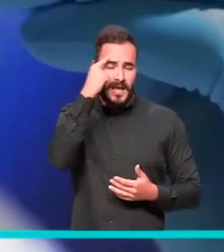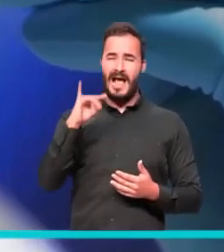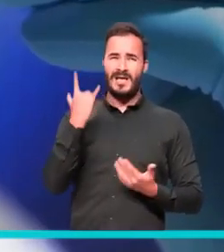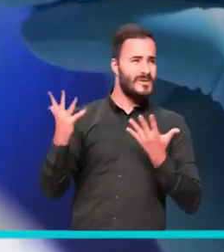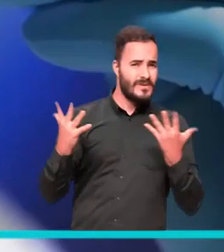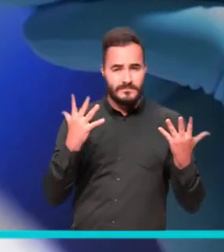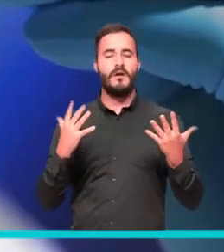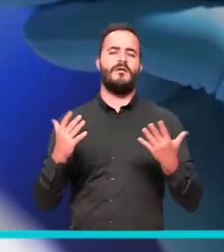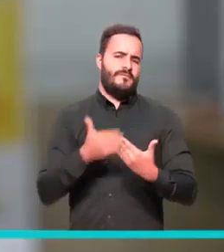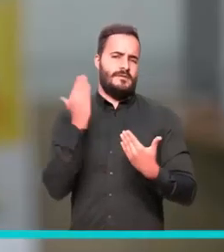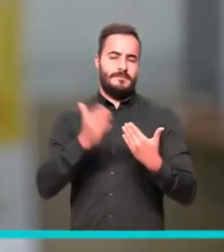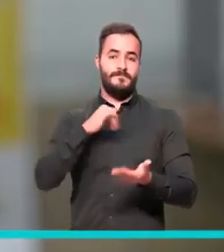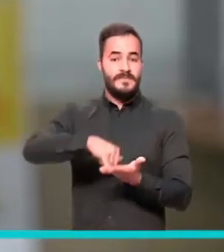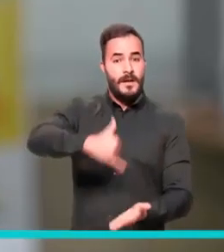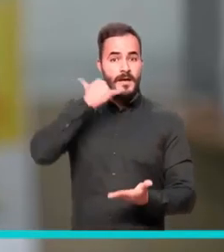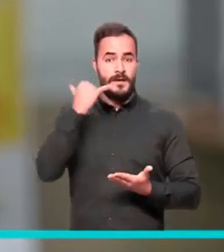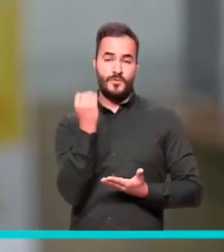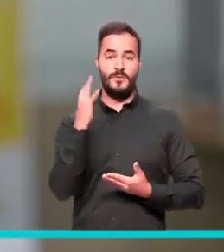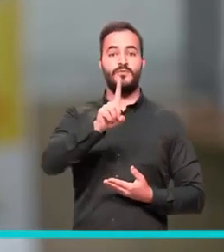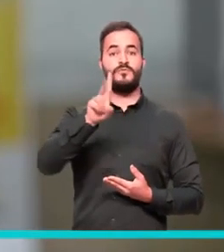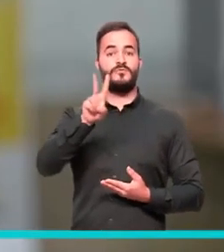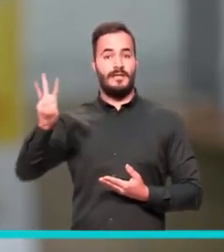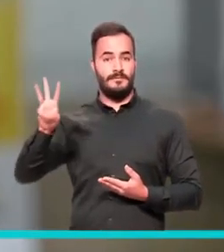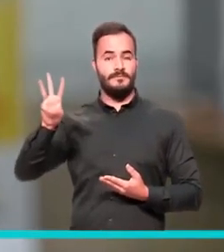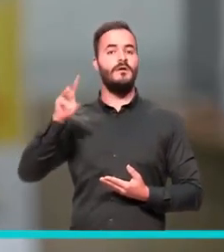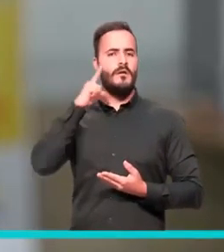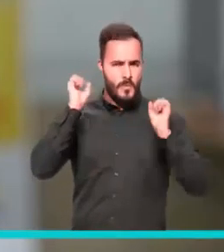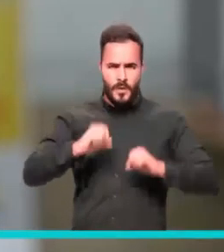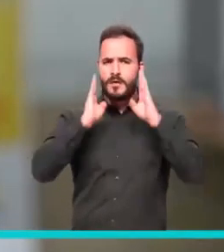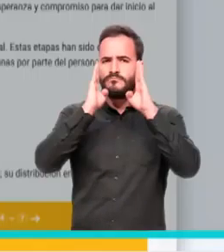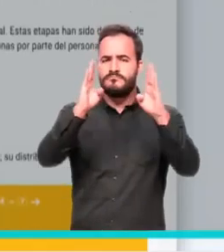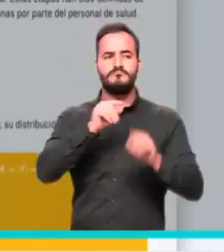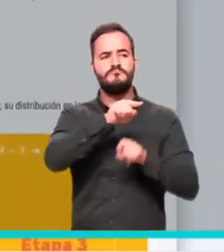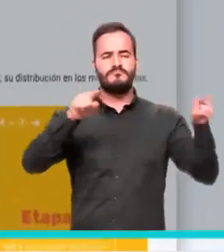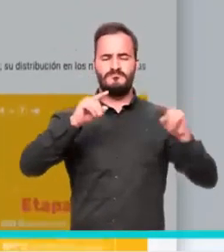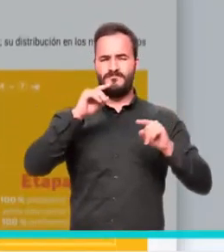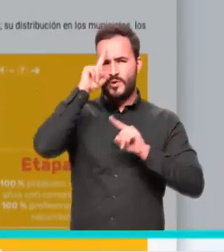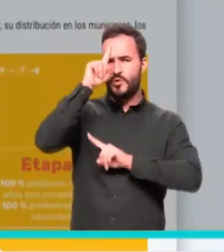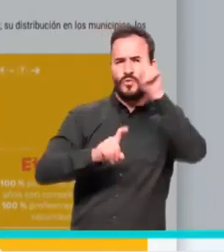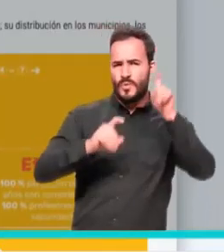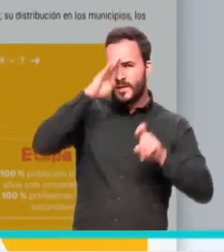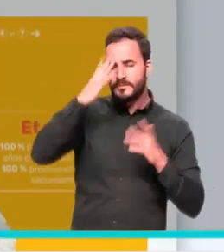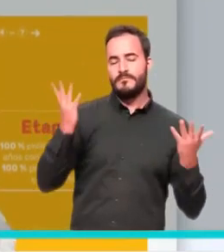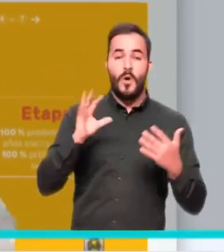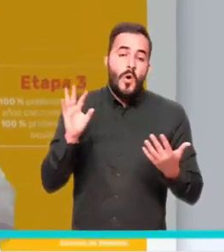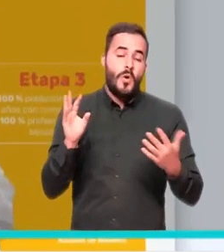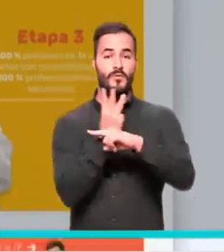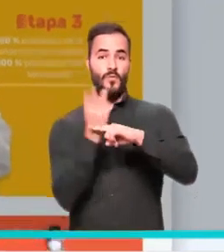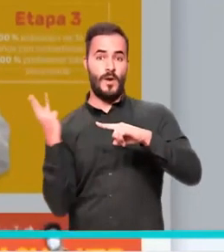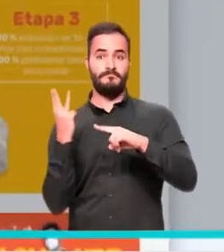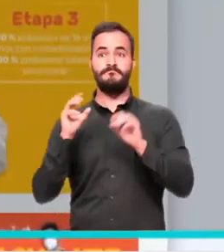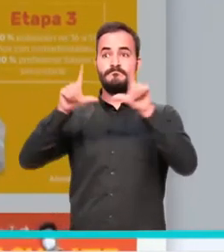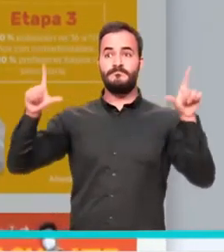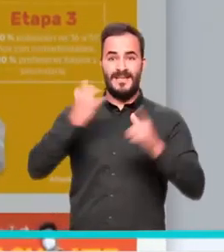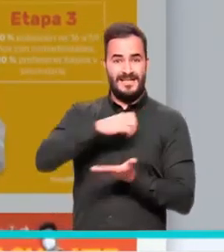consultar las dudas que tengan a través de nuestra línea 123, ahí tenemos dispuesto todo el canal de atención para la ciudadanía, o en la